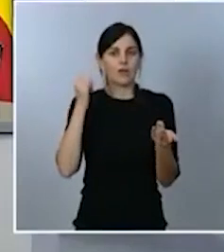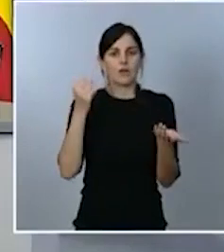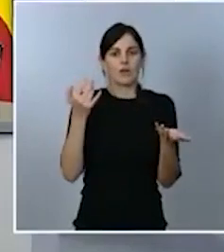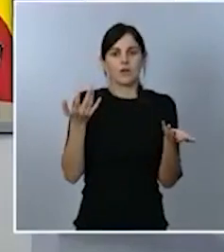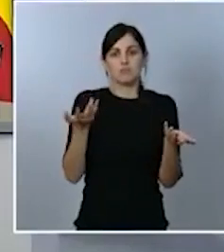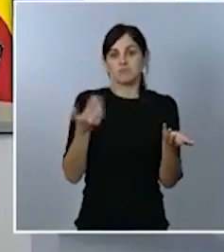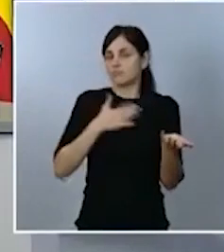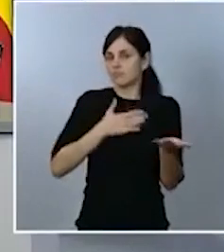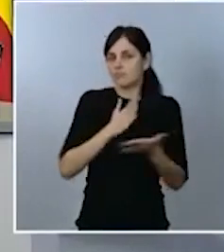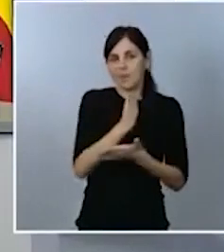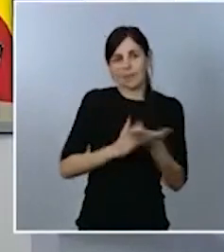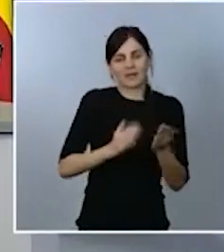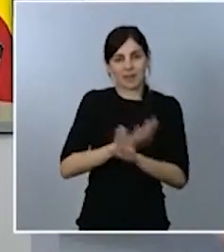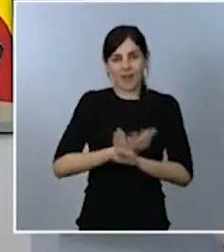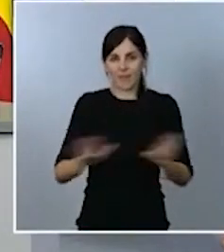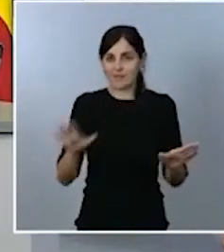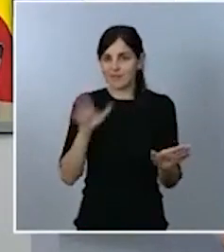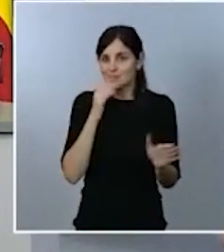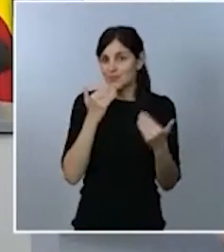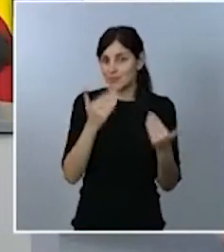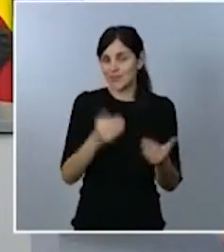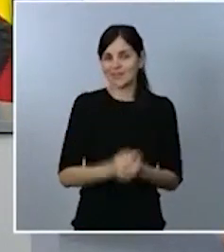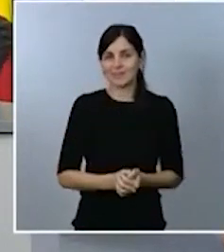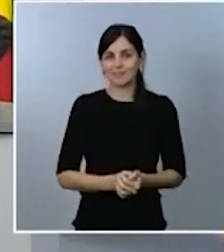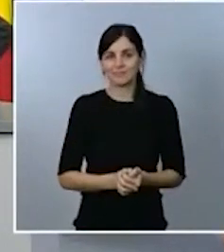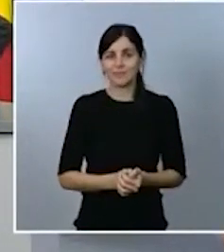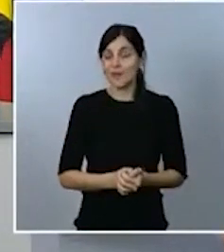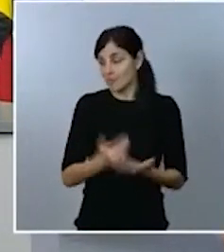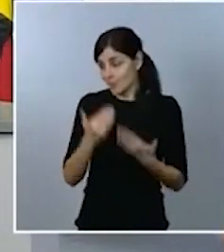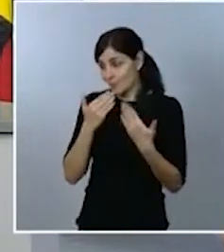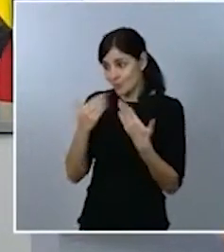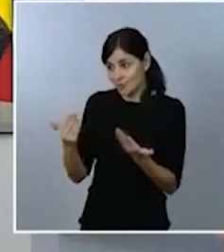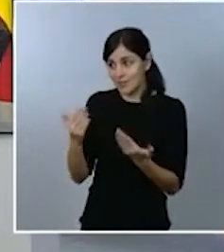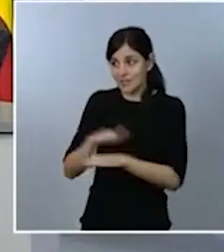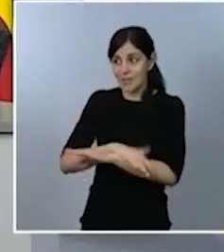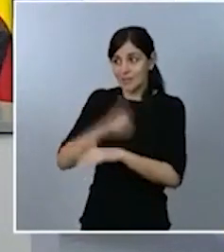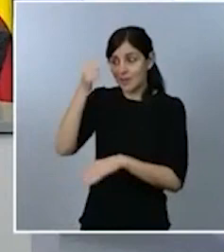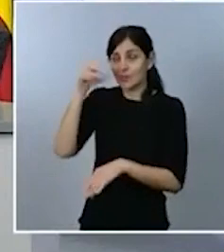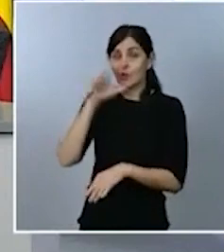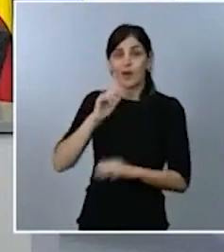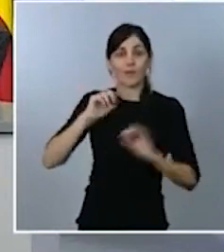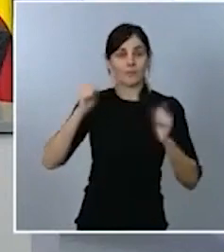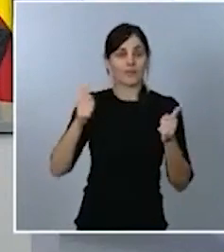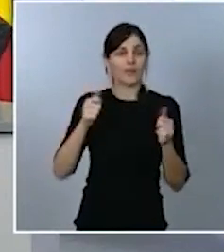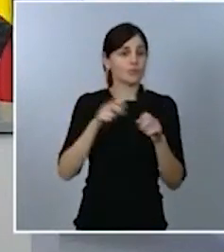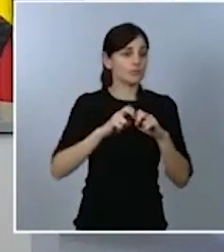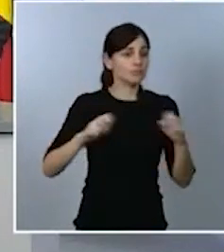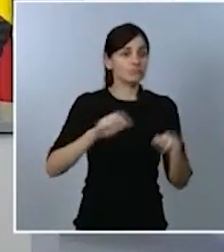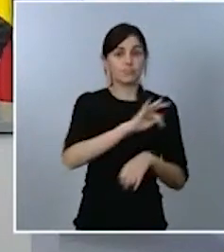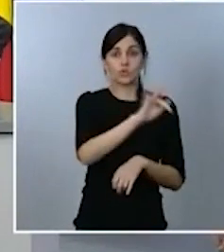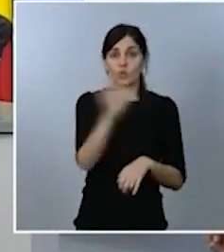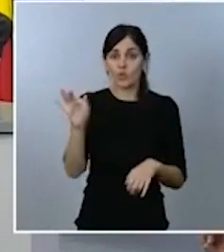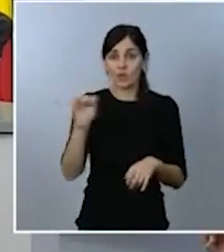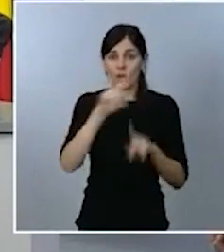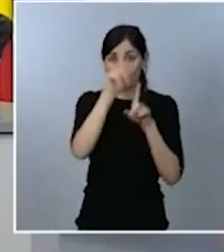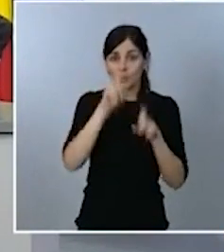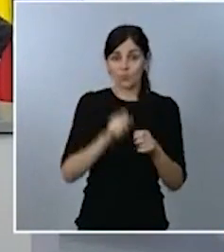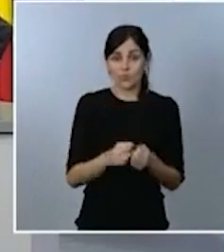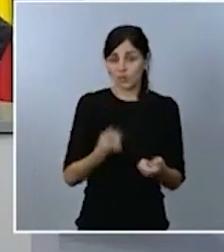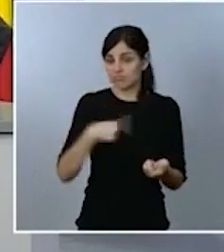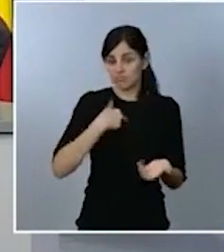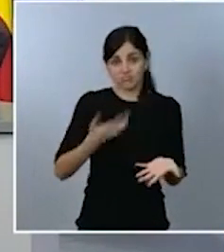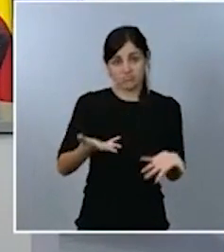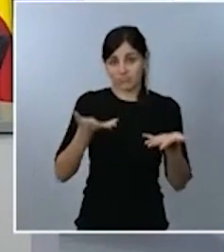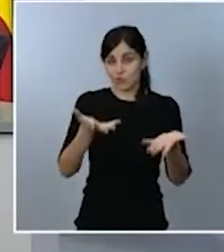Muchas gracias, ministro. Y a partir de este momento pasamos con la ronda de preguntas que quieran hacernos los periodistas. Estamos los tres disponibles. Gracias,